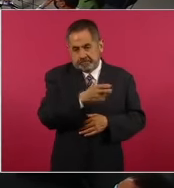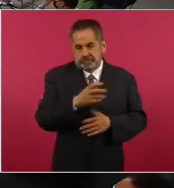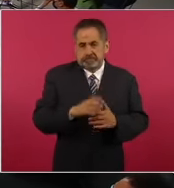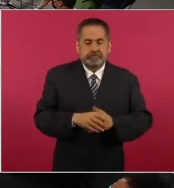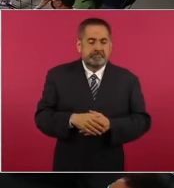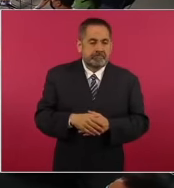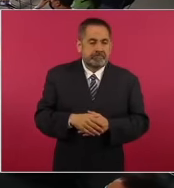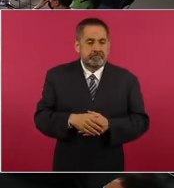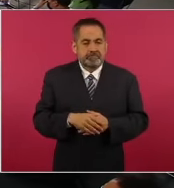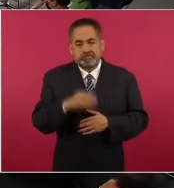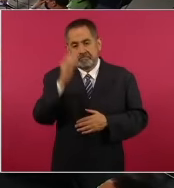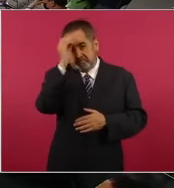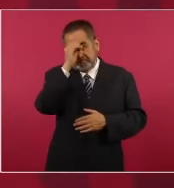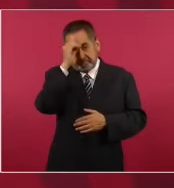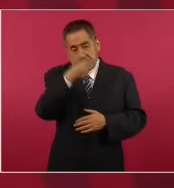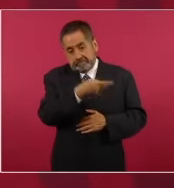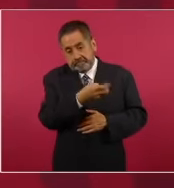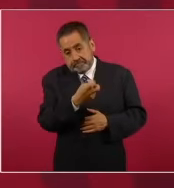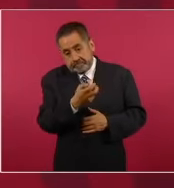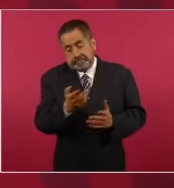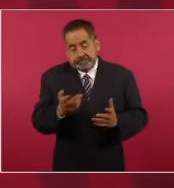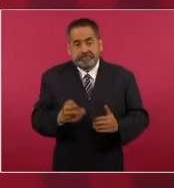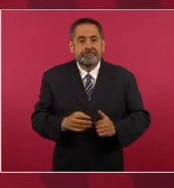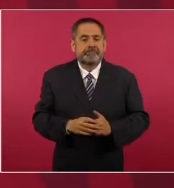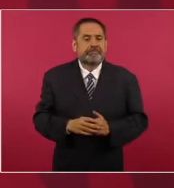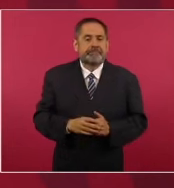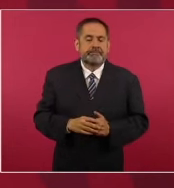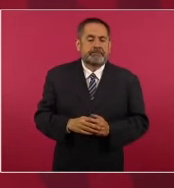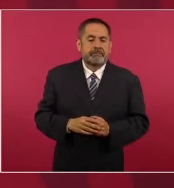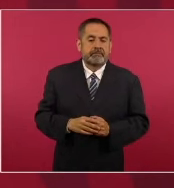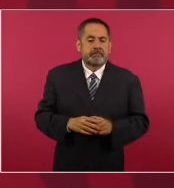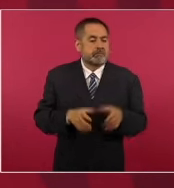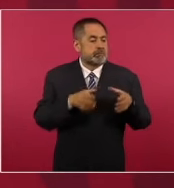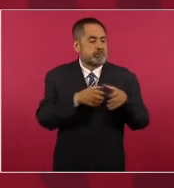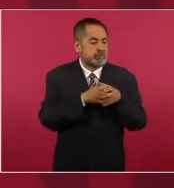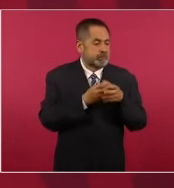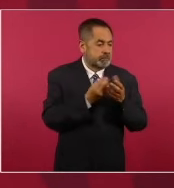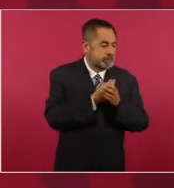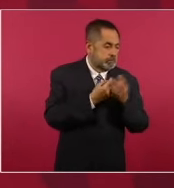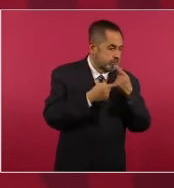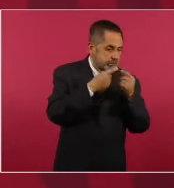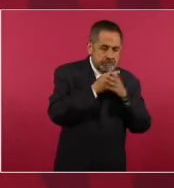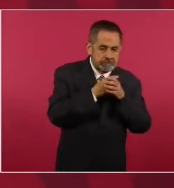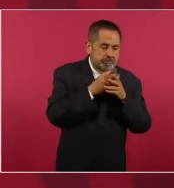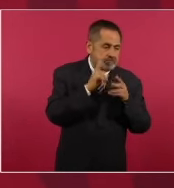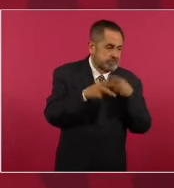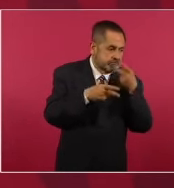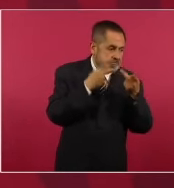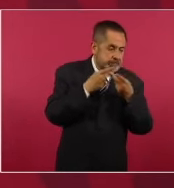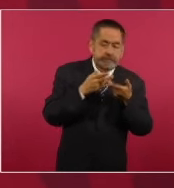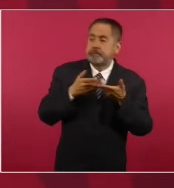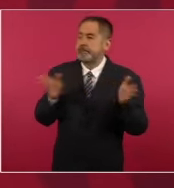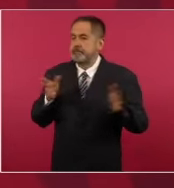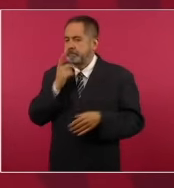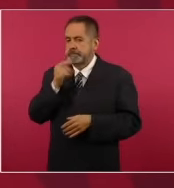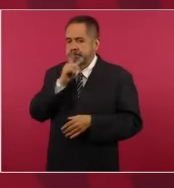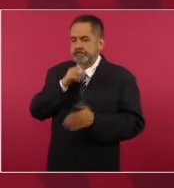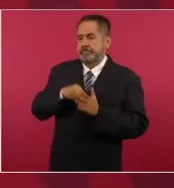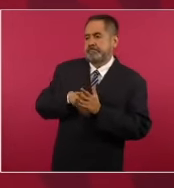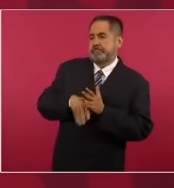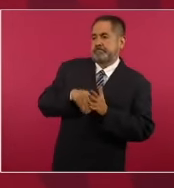opinaban eso, pero nada más en sus círculos, como mucha gente,